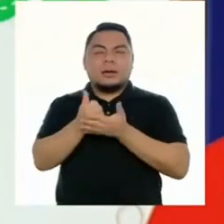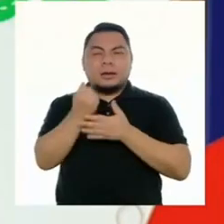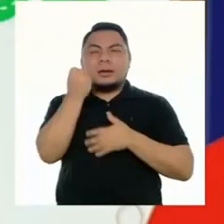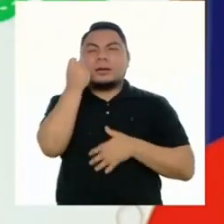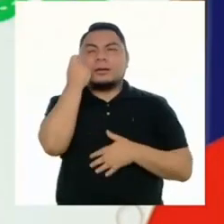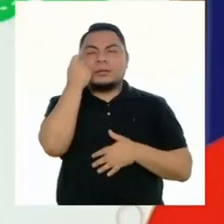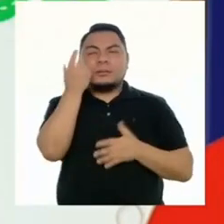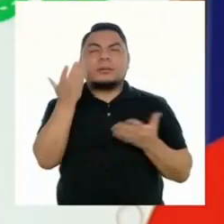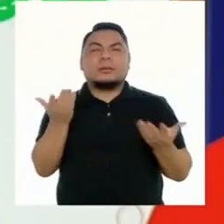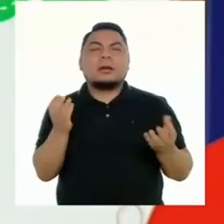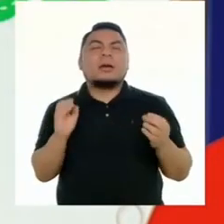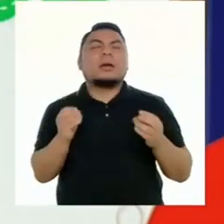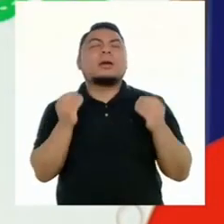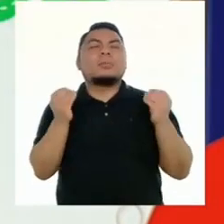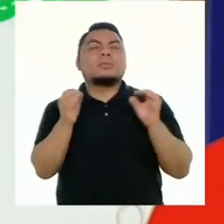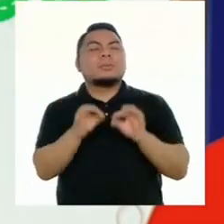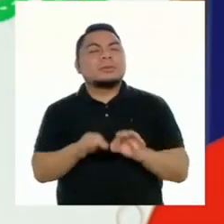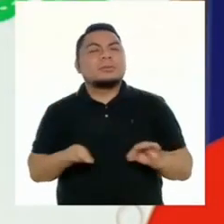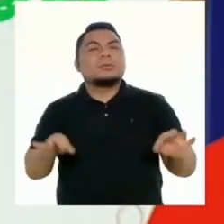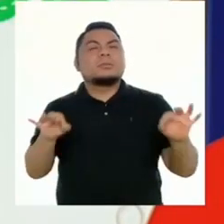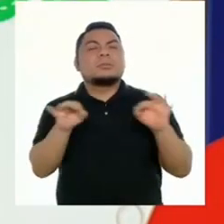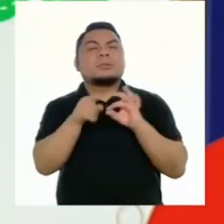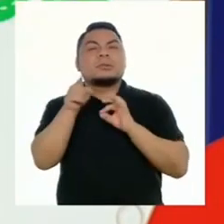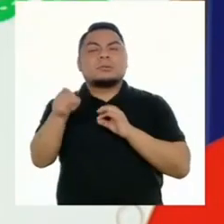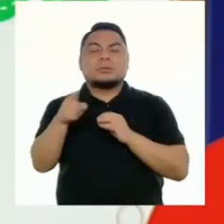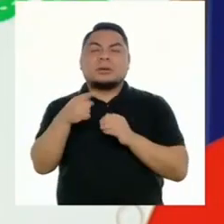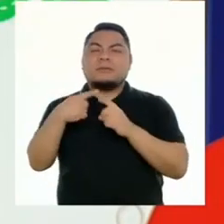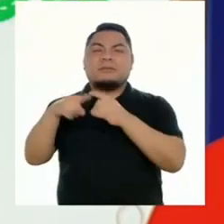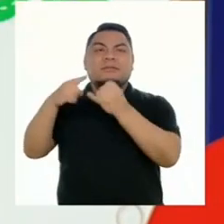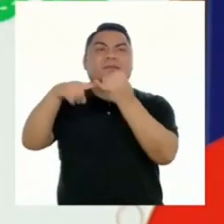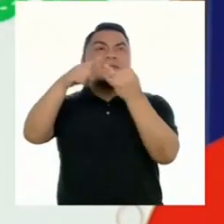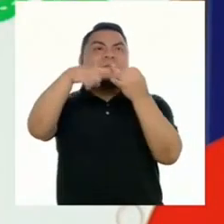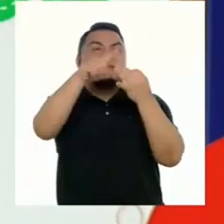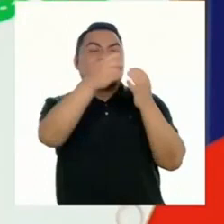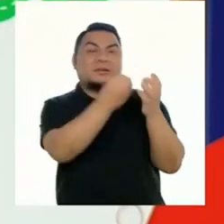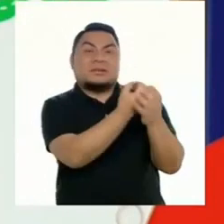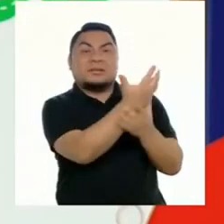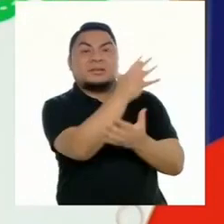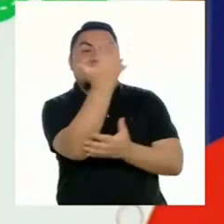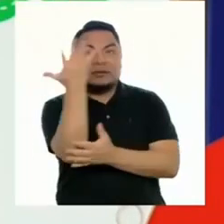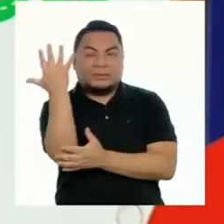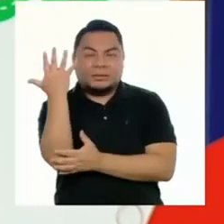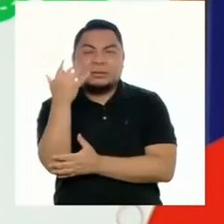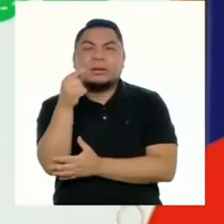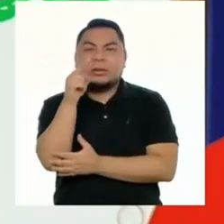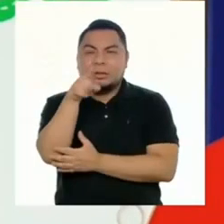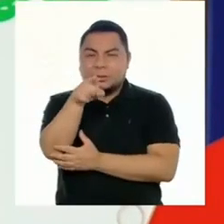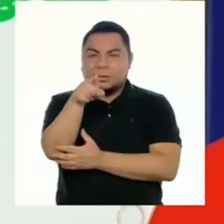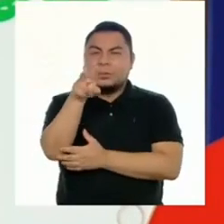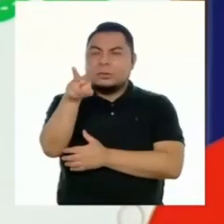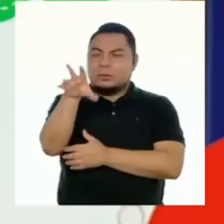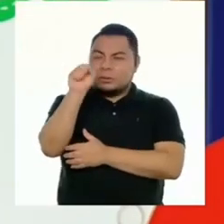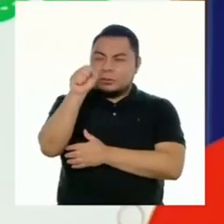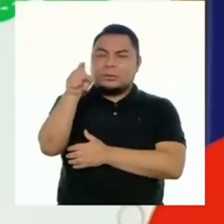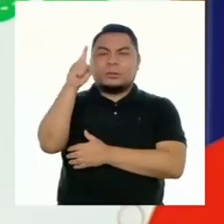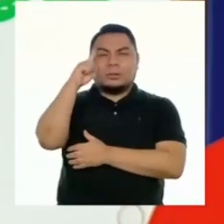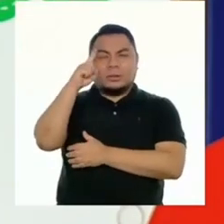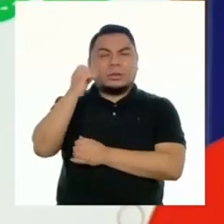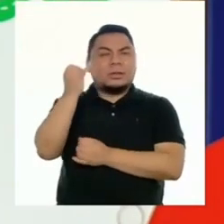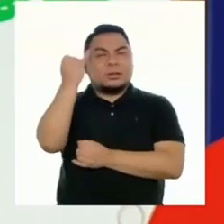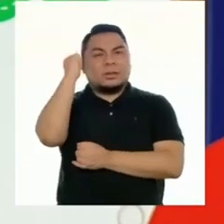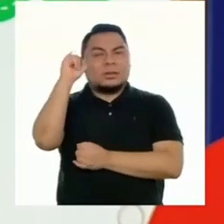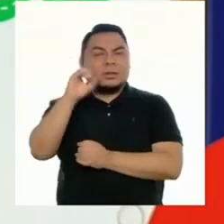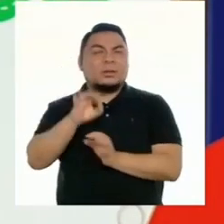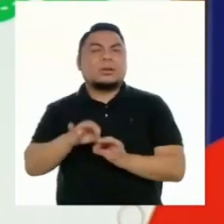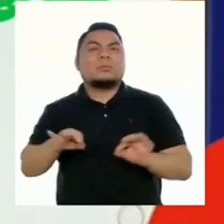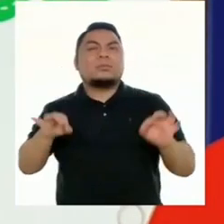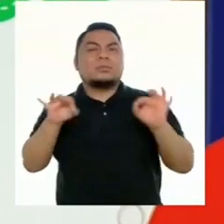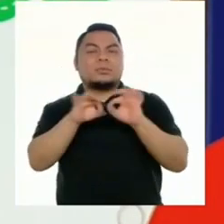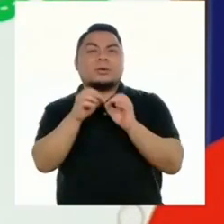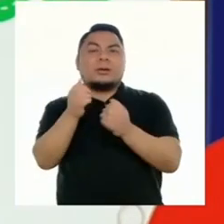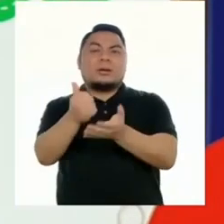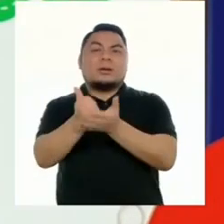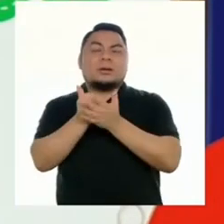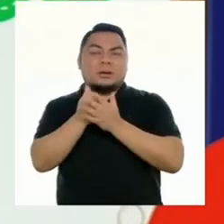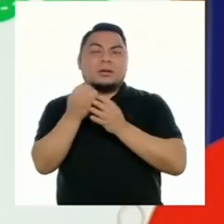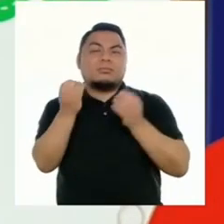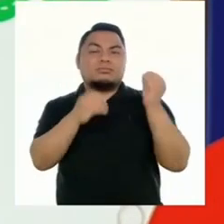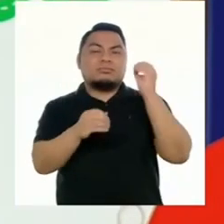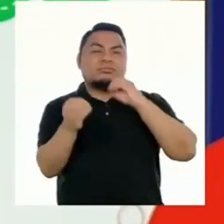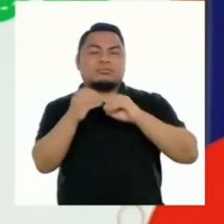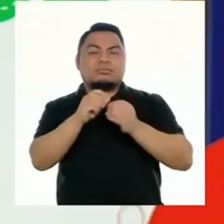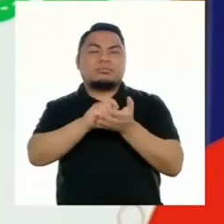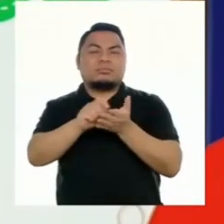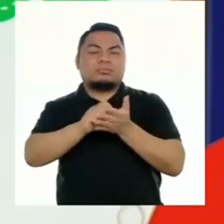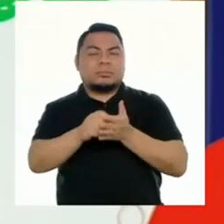...comprender por qué es importante la biodiversidad. Así podremos ir identificando ideas claves que nos ayudarán a